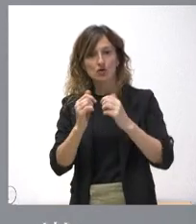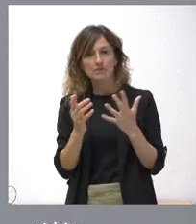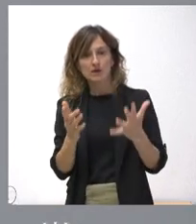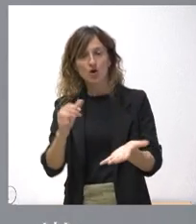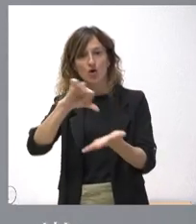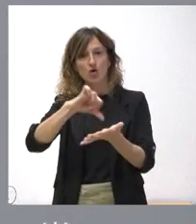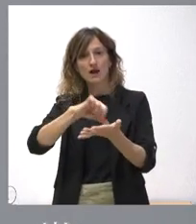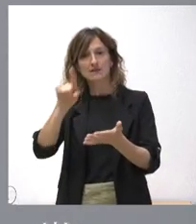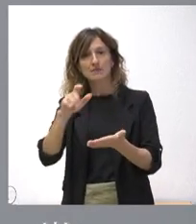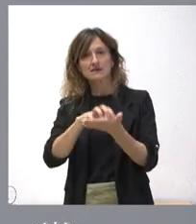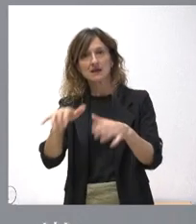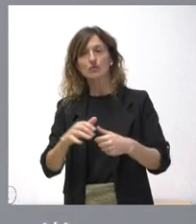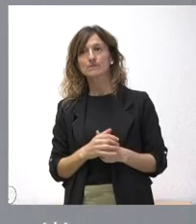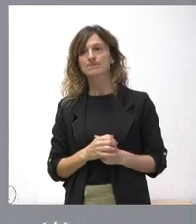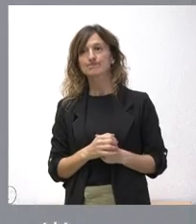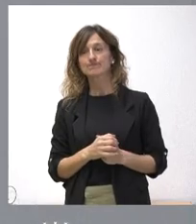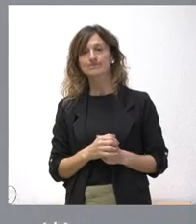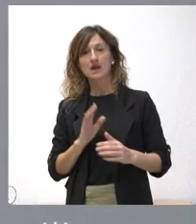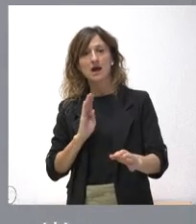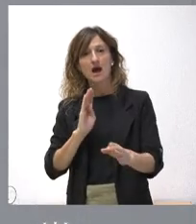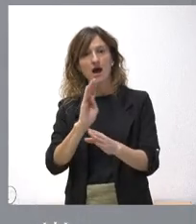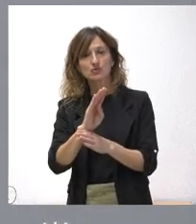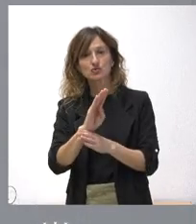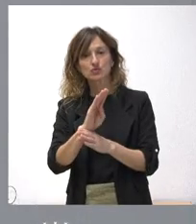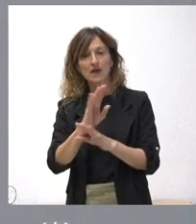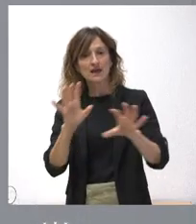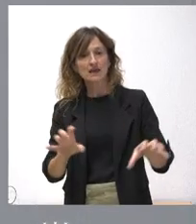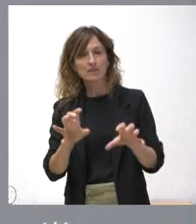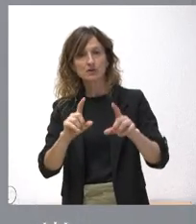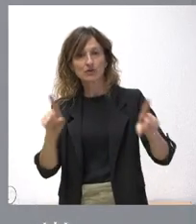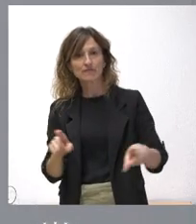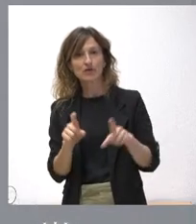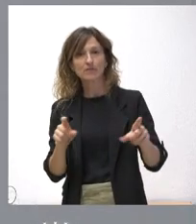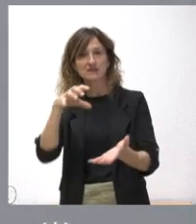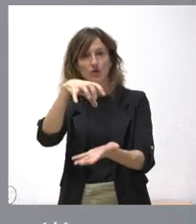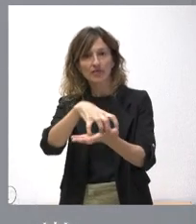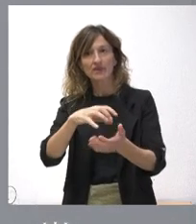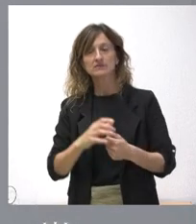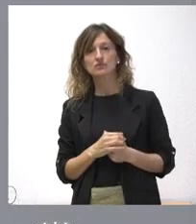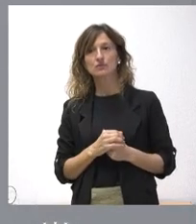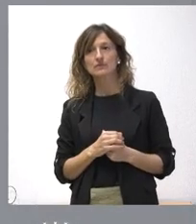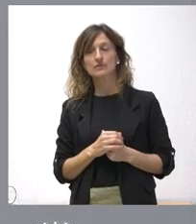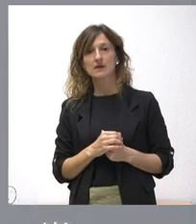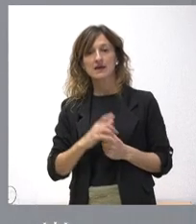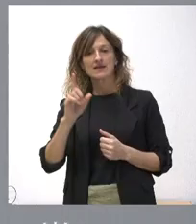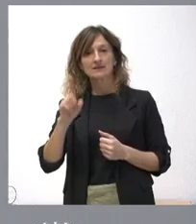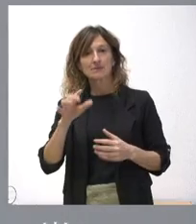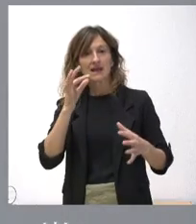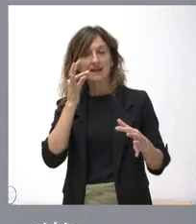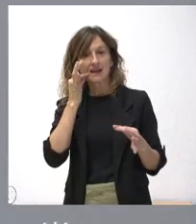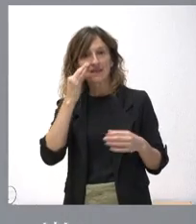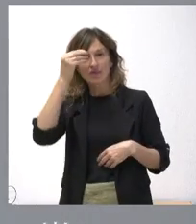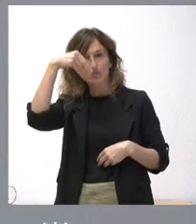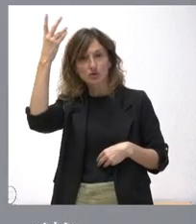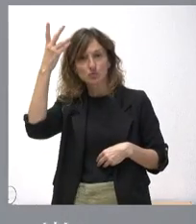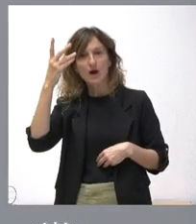y autonómico. La ayuda se va a destinar al equipamiento informático de este centro, al equipamiento de realidad virtual